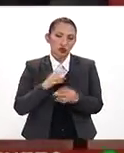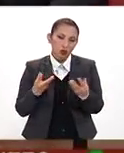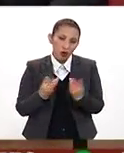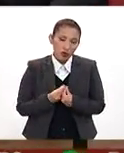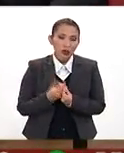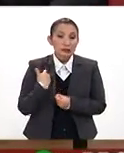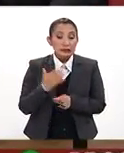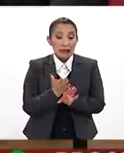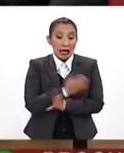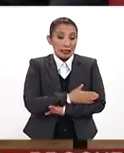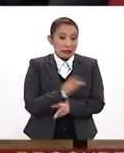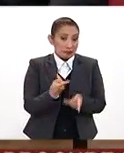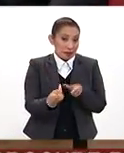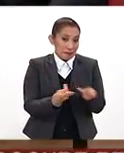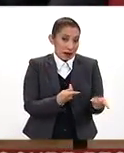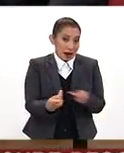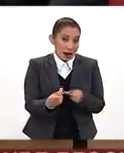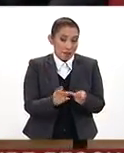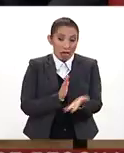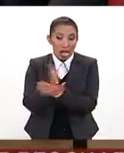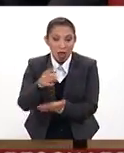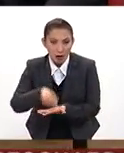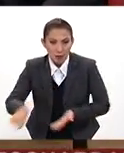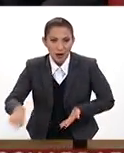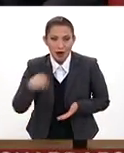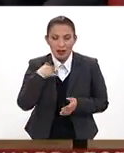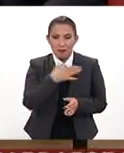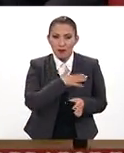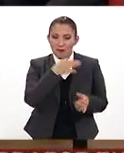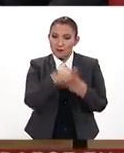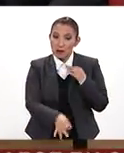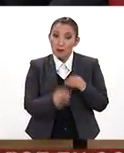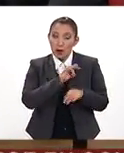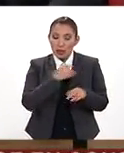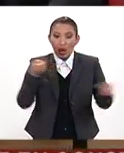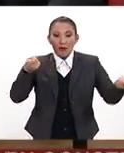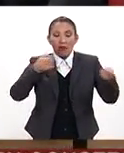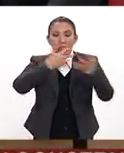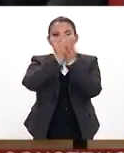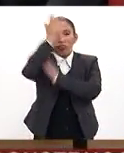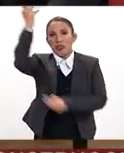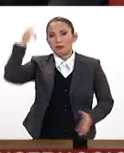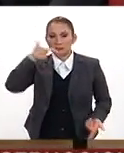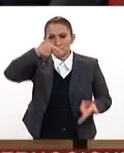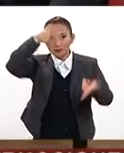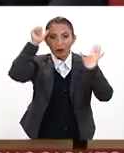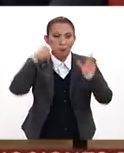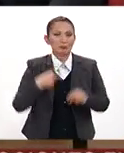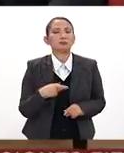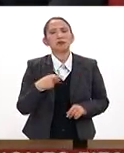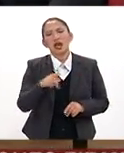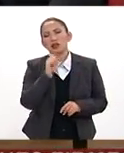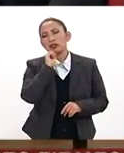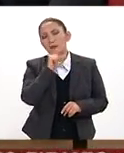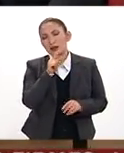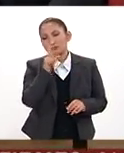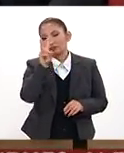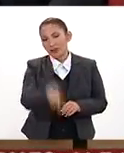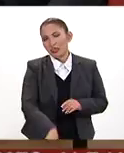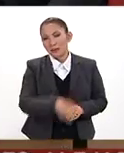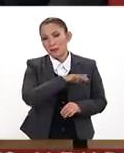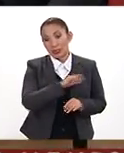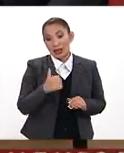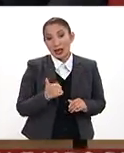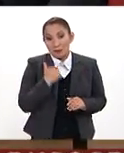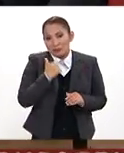Y hay que prever antes de comprar en este buen fin, porque se nos puede salir de control las cosas, pero también es cierto que se